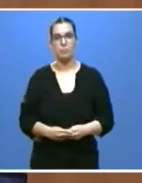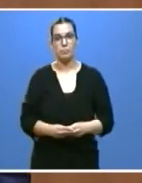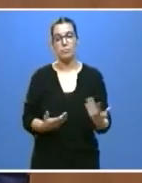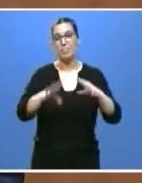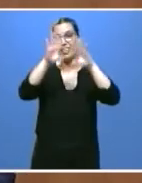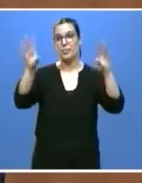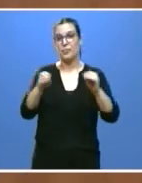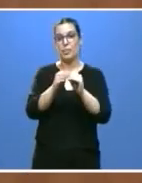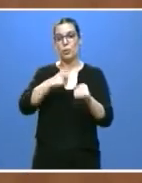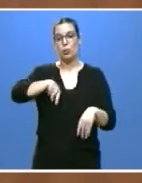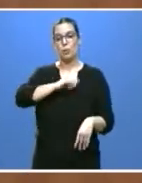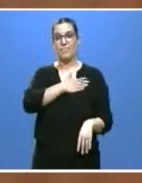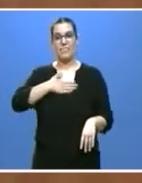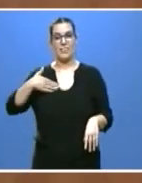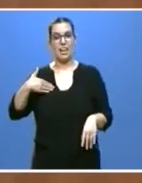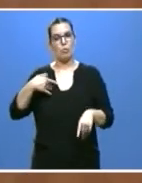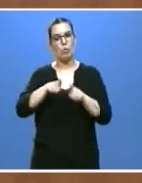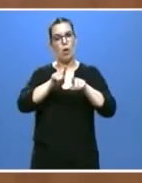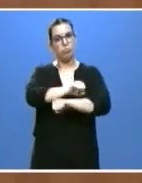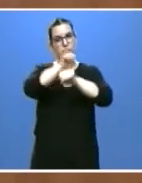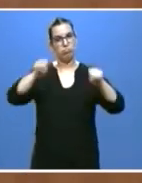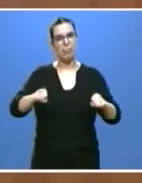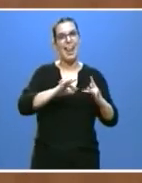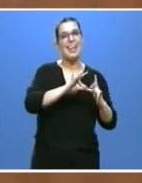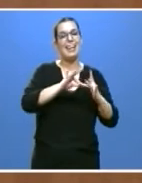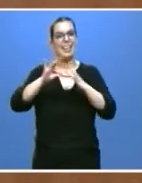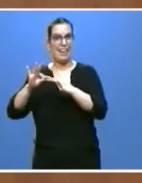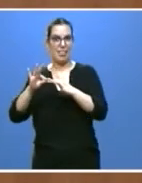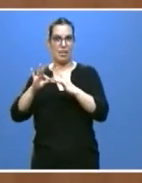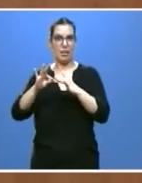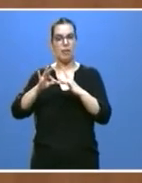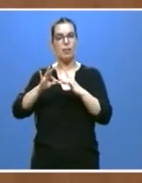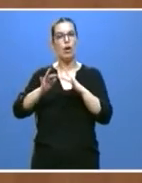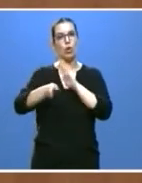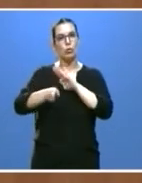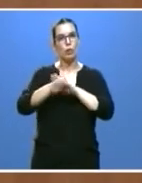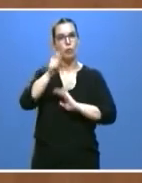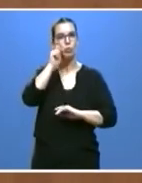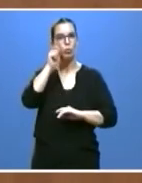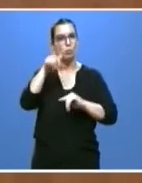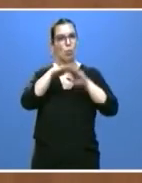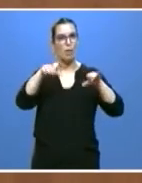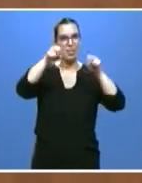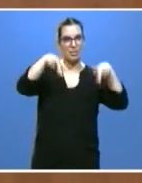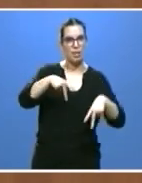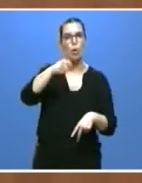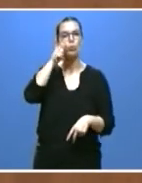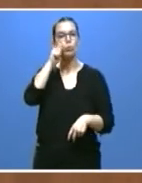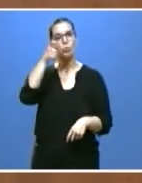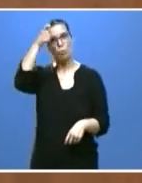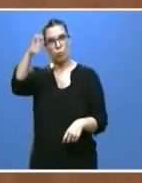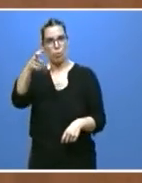el liderazgo que Castilla y León ostenta en turismo rural y turismo de interior y promoveremos las alianzas